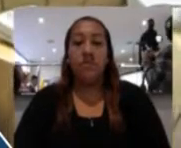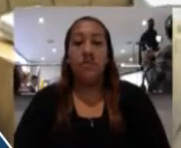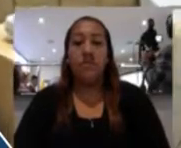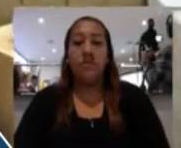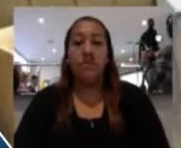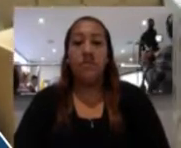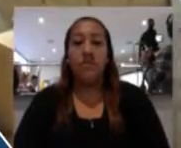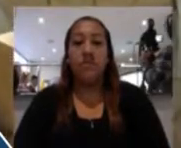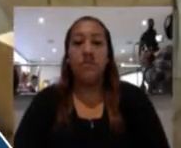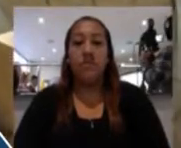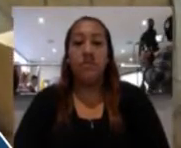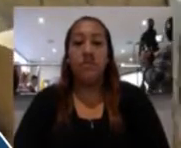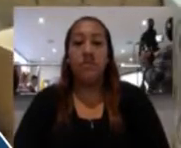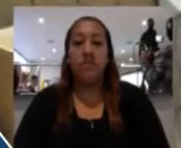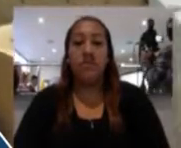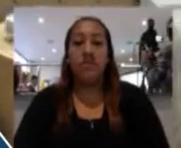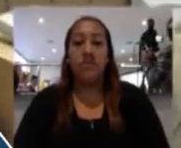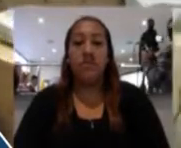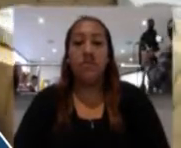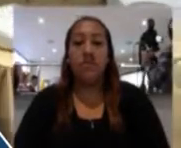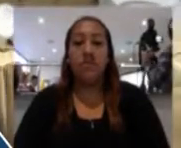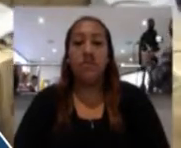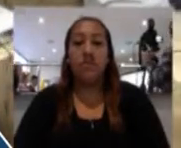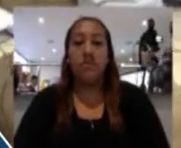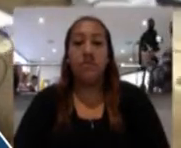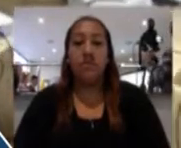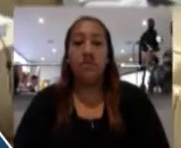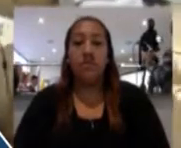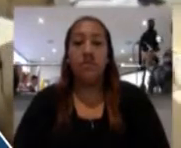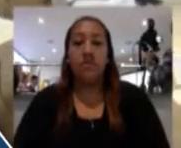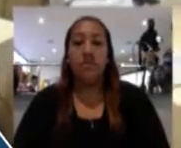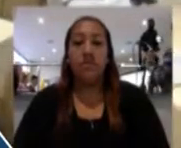ä Välimpäääääääää I'm